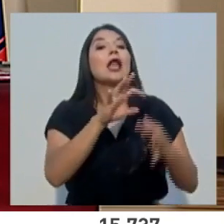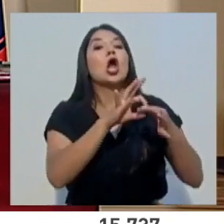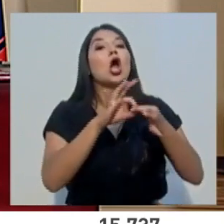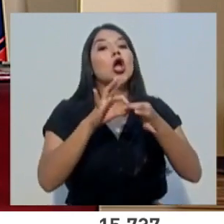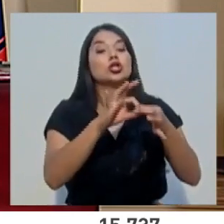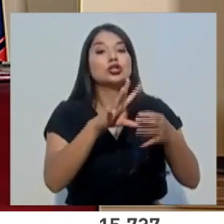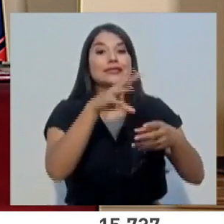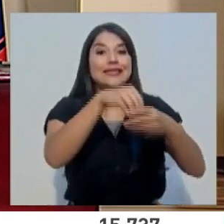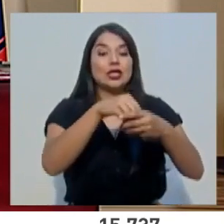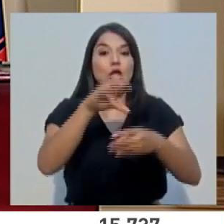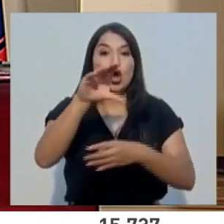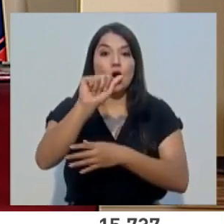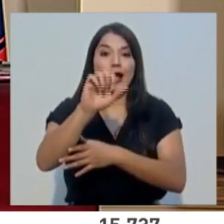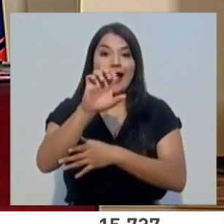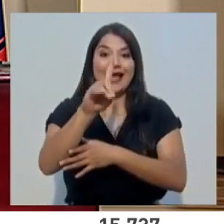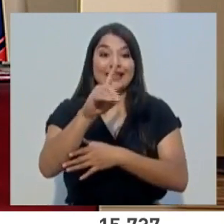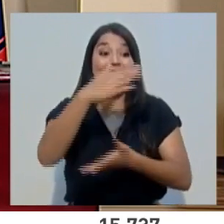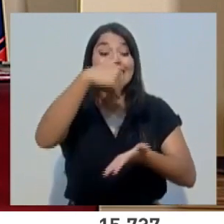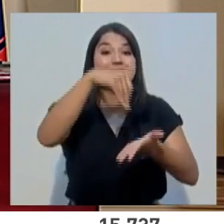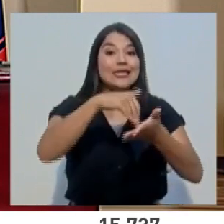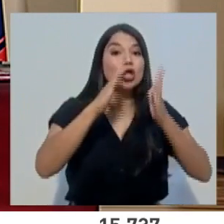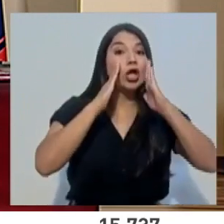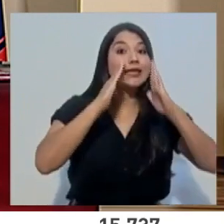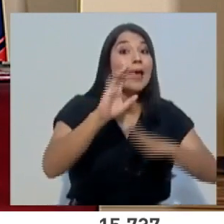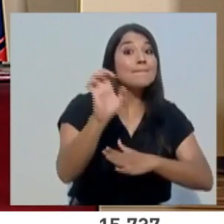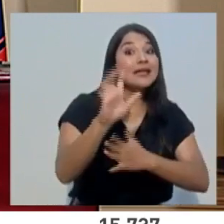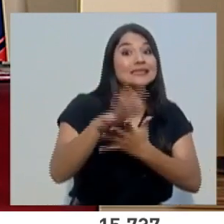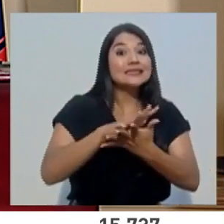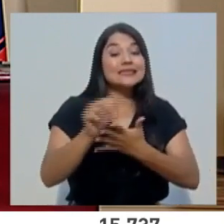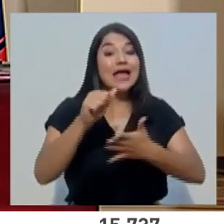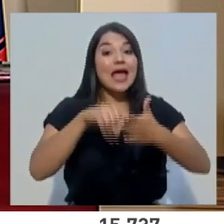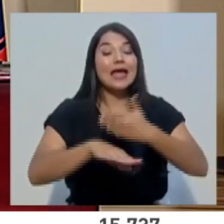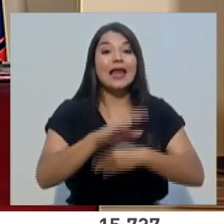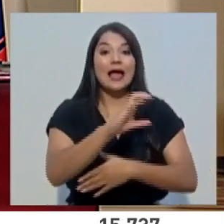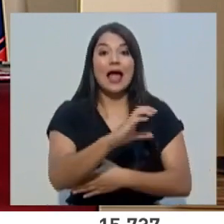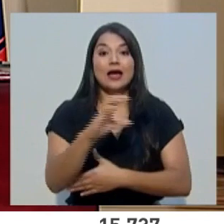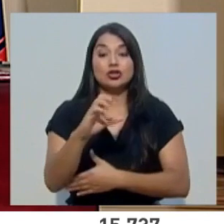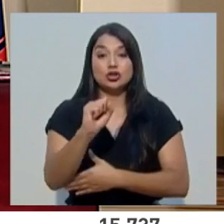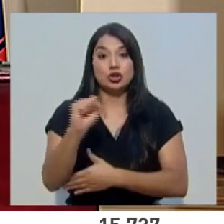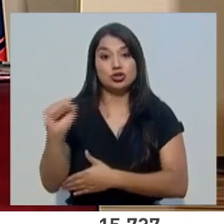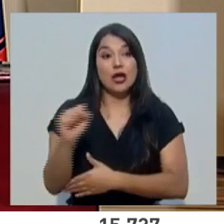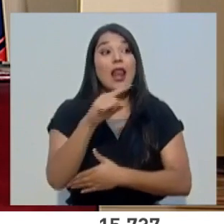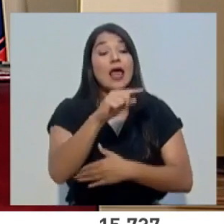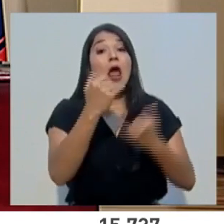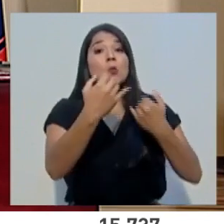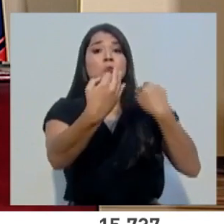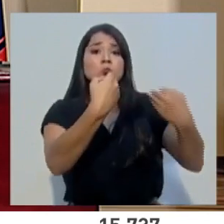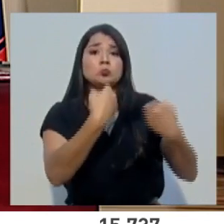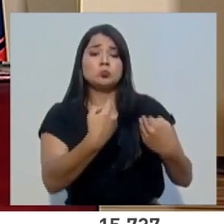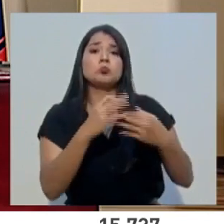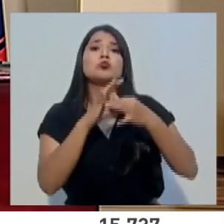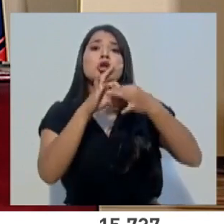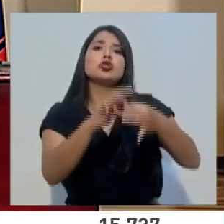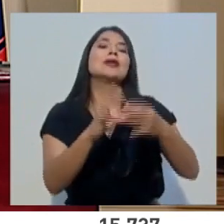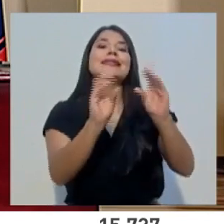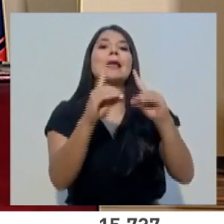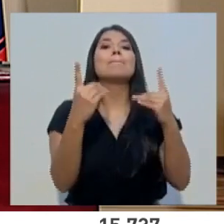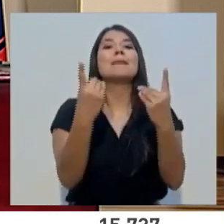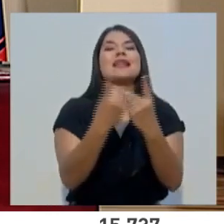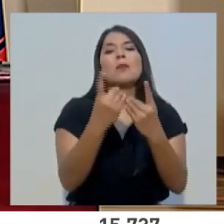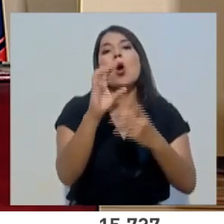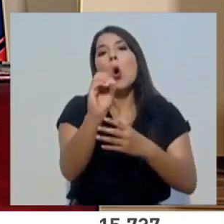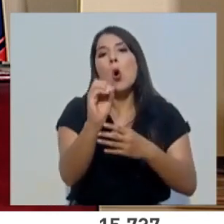CAET, el Centro de Atención de Emergencias y Desastres de la Caja Costarricense de Seguro Social, quien nos conversará sobre unidades médicas